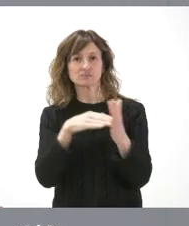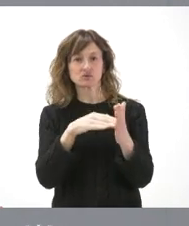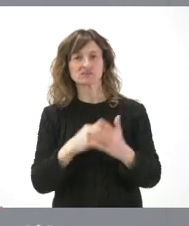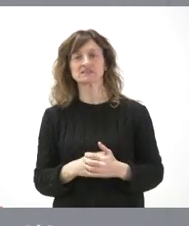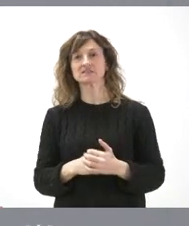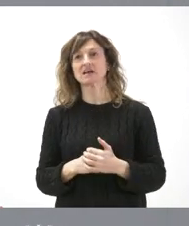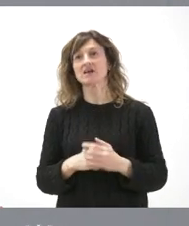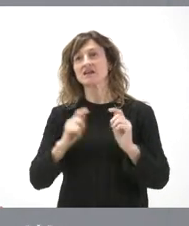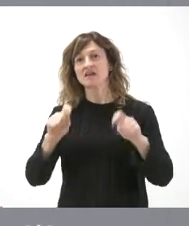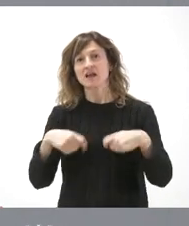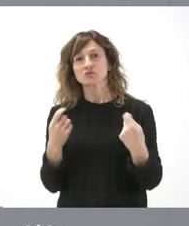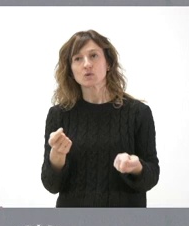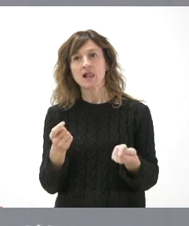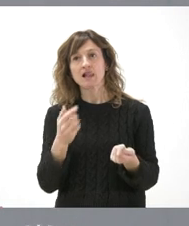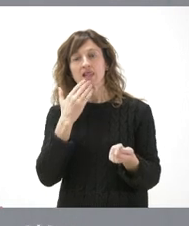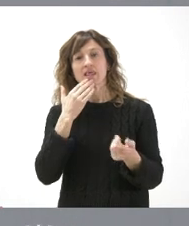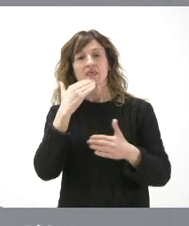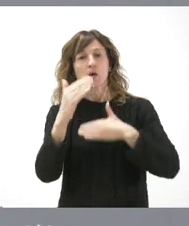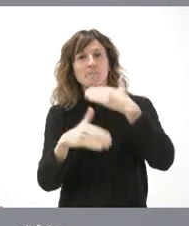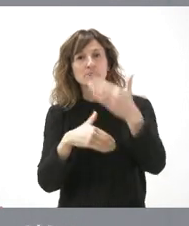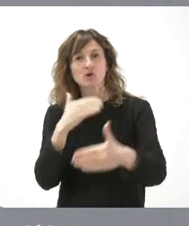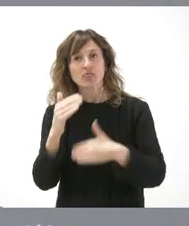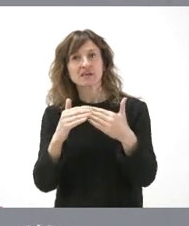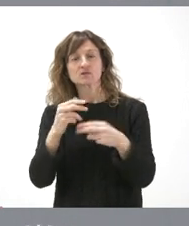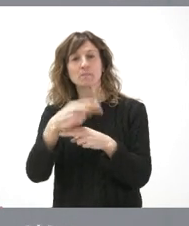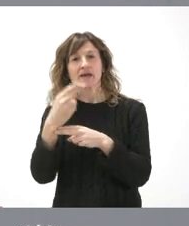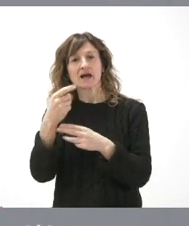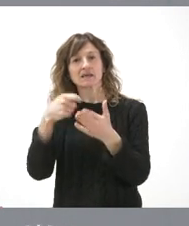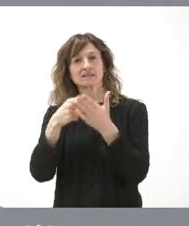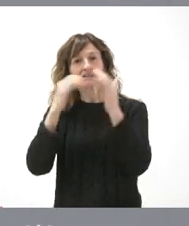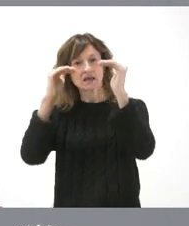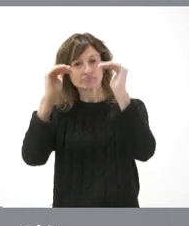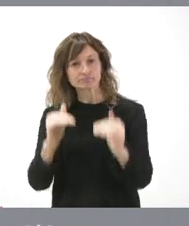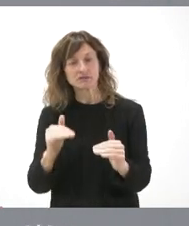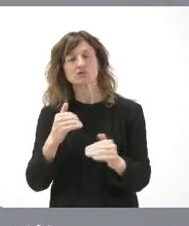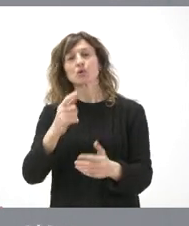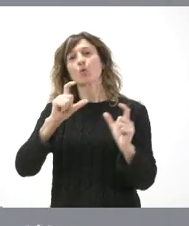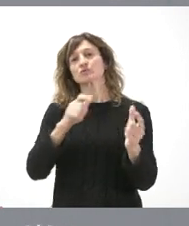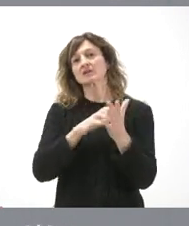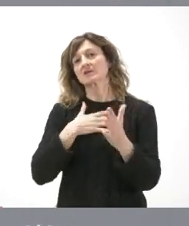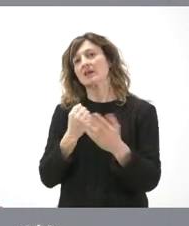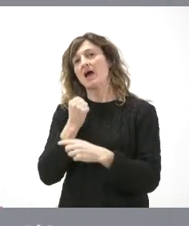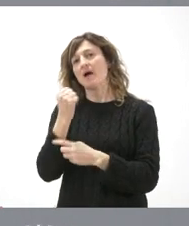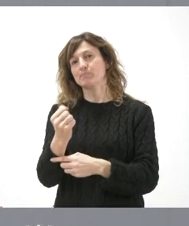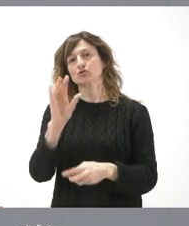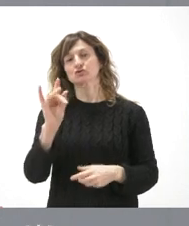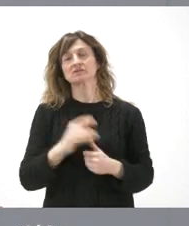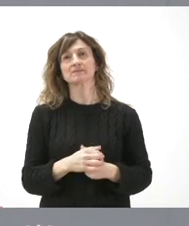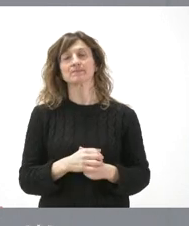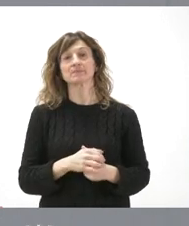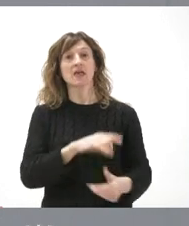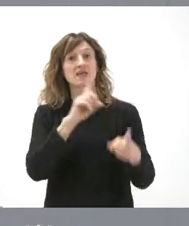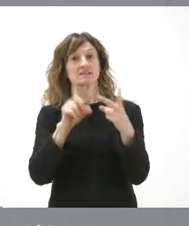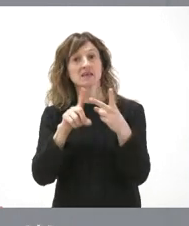Naturalmente, cualquier proceso que suponga reducir peajes, reducir costes, pues cuenta con el apoyo de la Junta de Castilla y León. Y lo